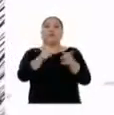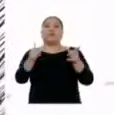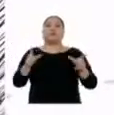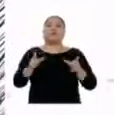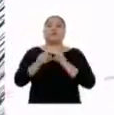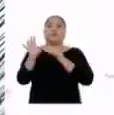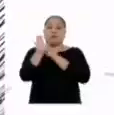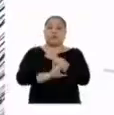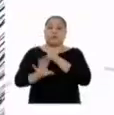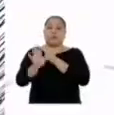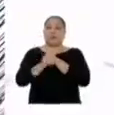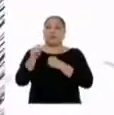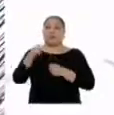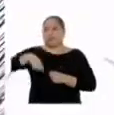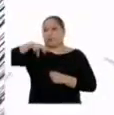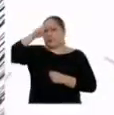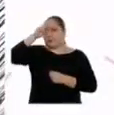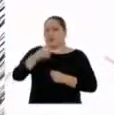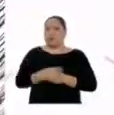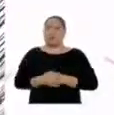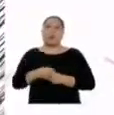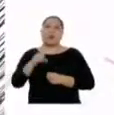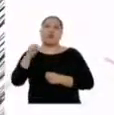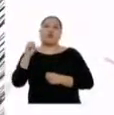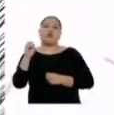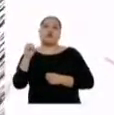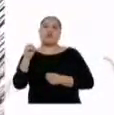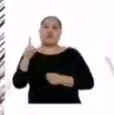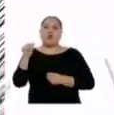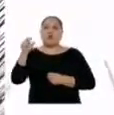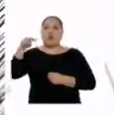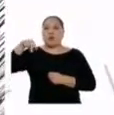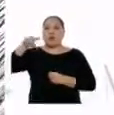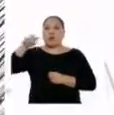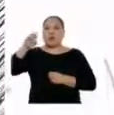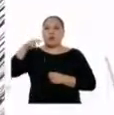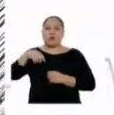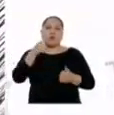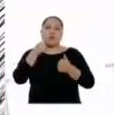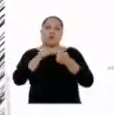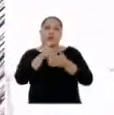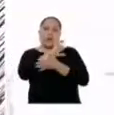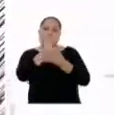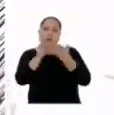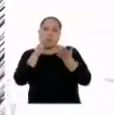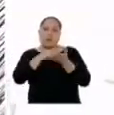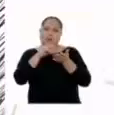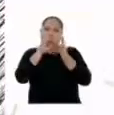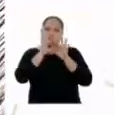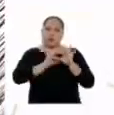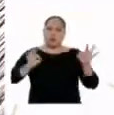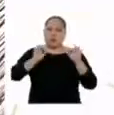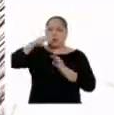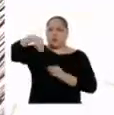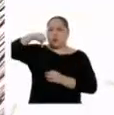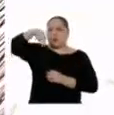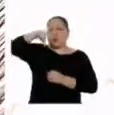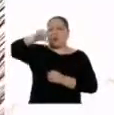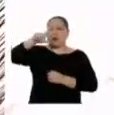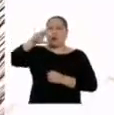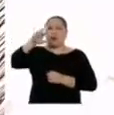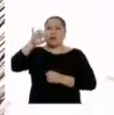del Perú. Solange, ¿cuáles son las características más resaltantes del Santuario Nacional de los Manglares de Tumbes?